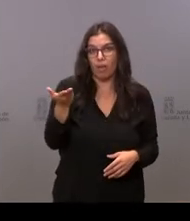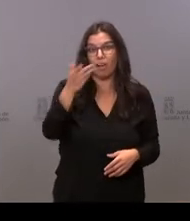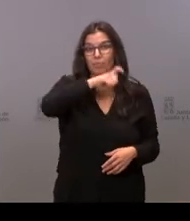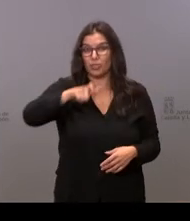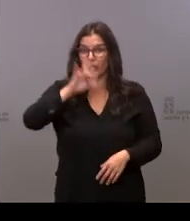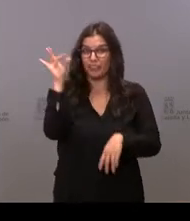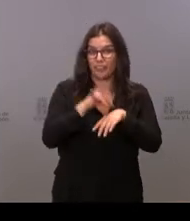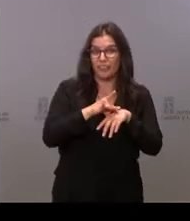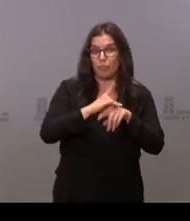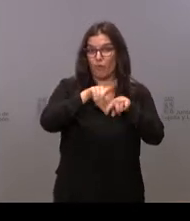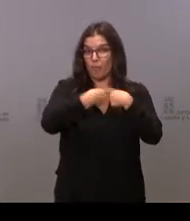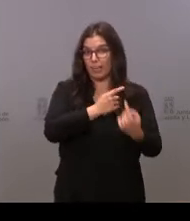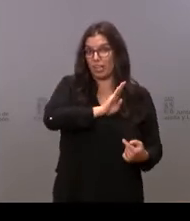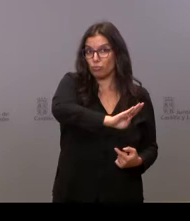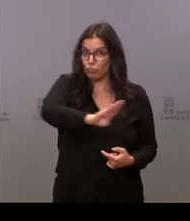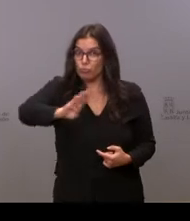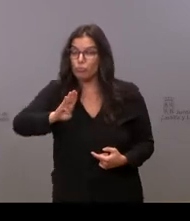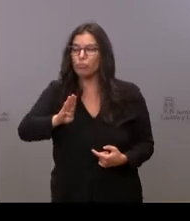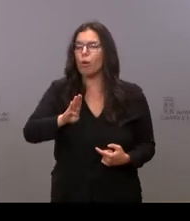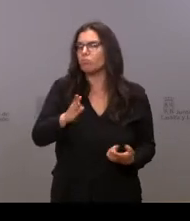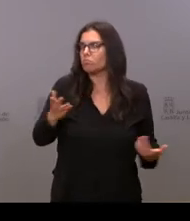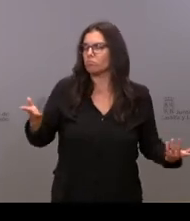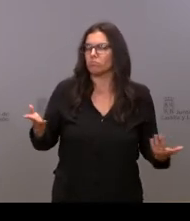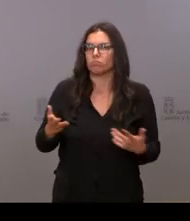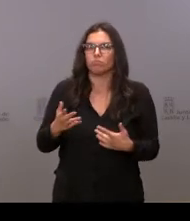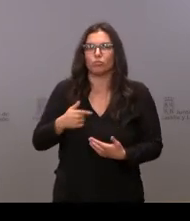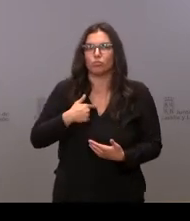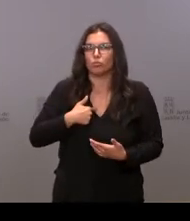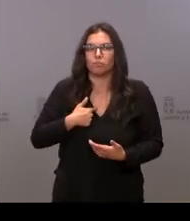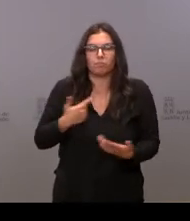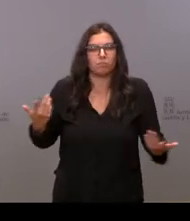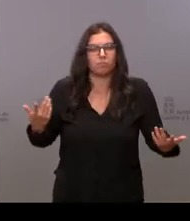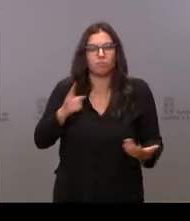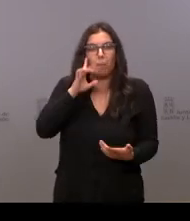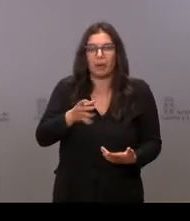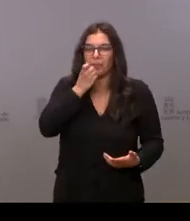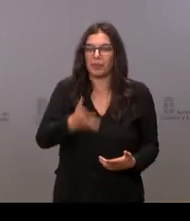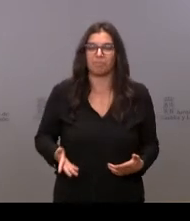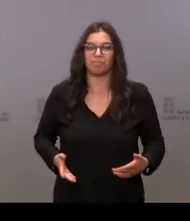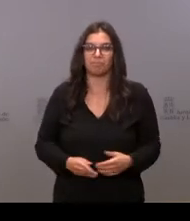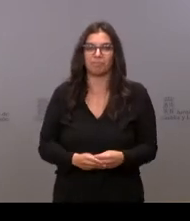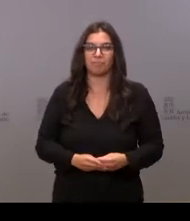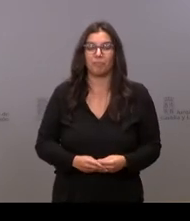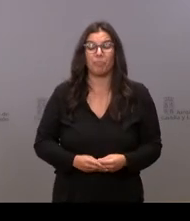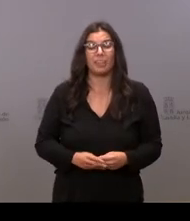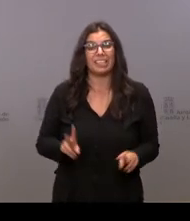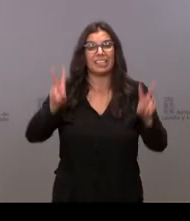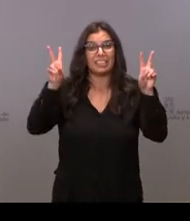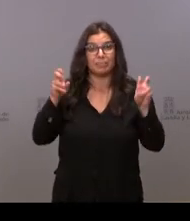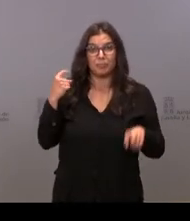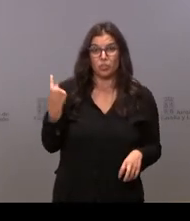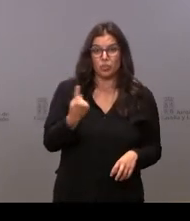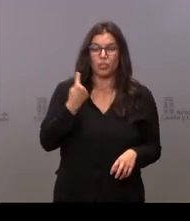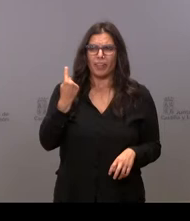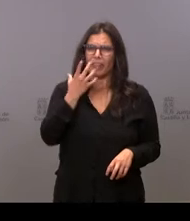enfermos y los familiares de estos enfermos, pues me parece bien. La soledad es